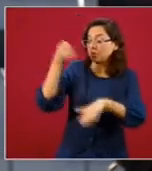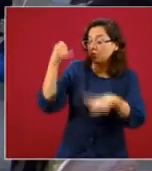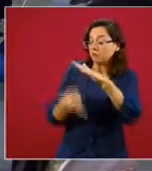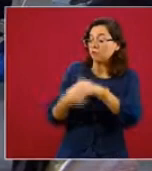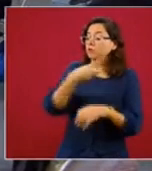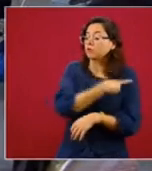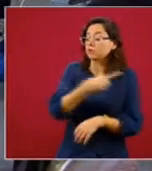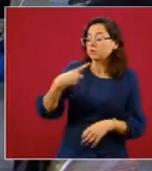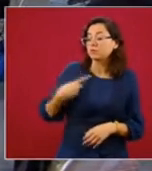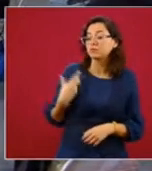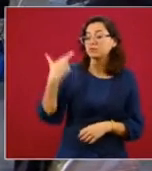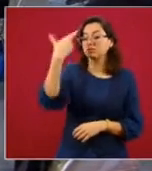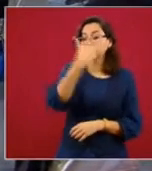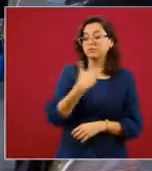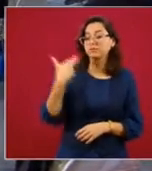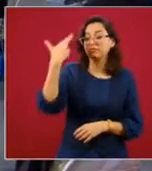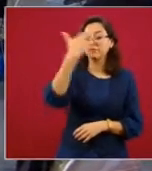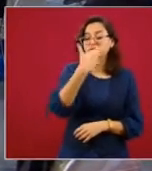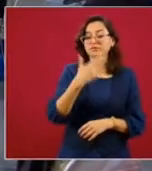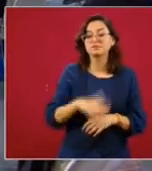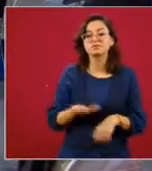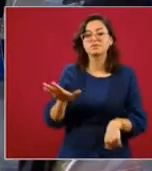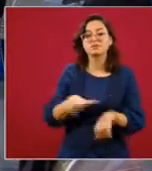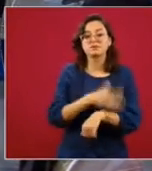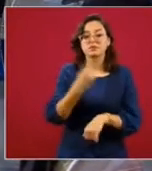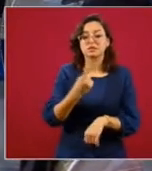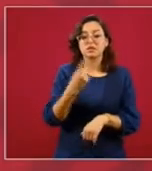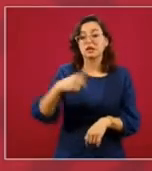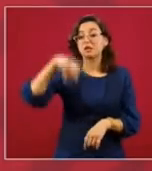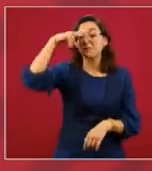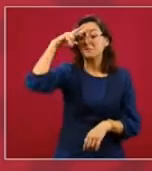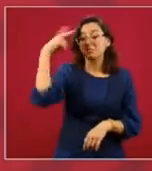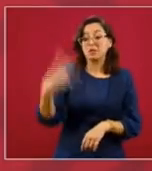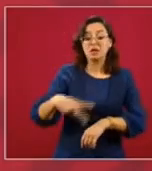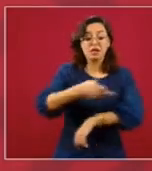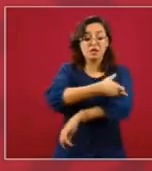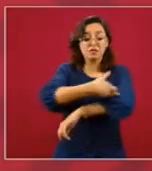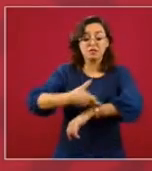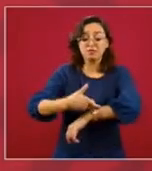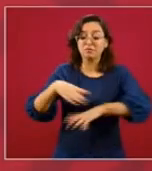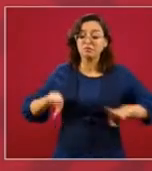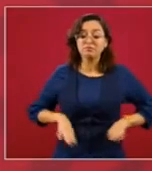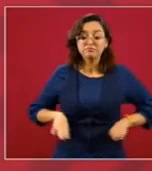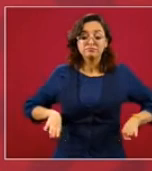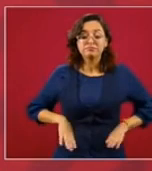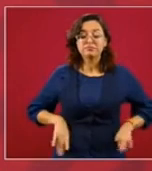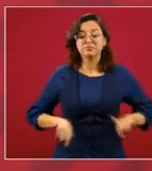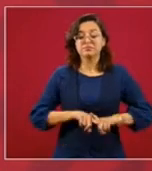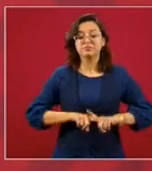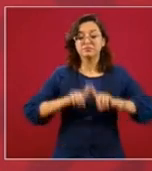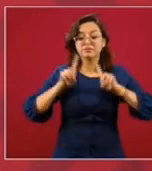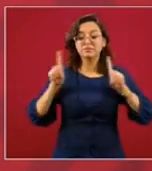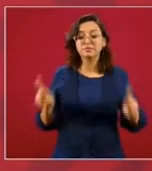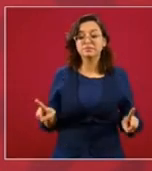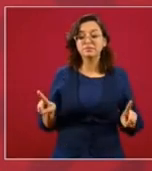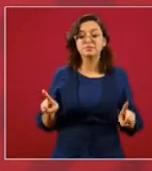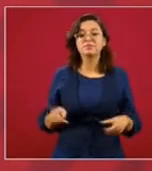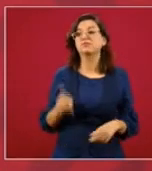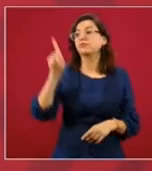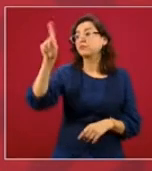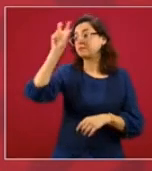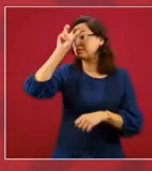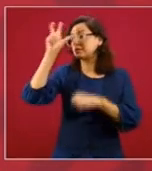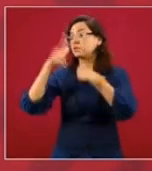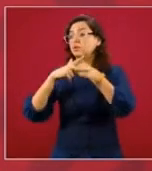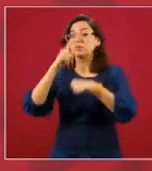es que la familia mexicana es distinta a la familia en Europa,